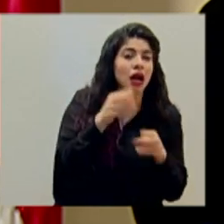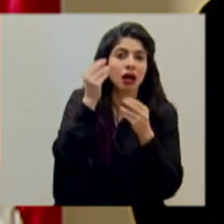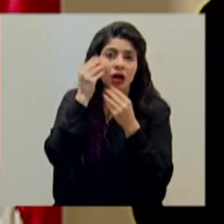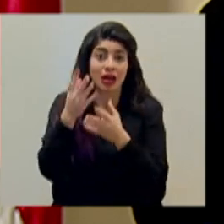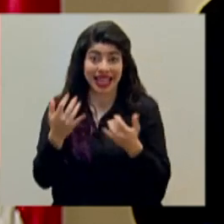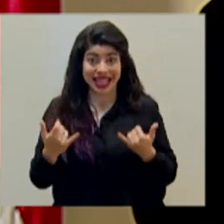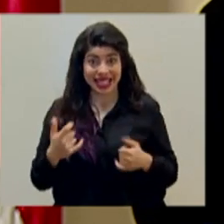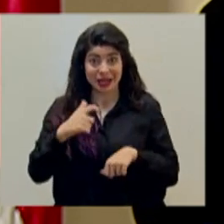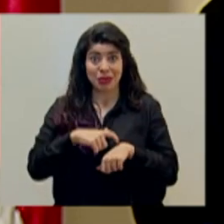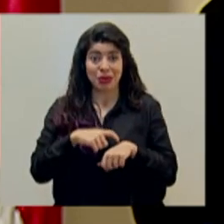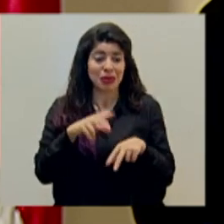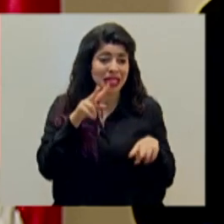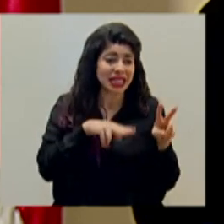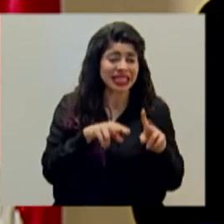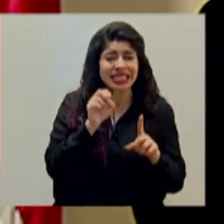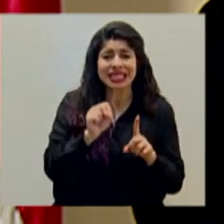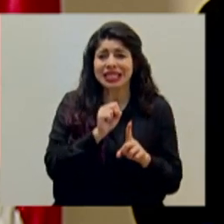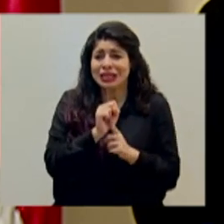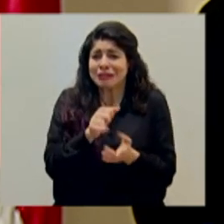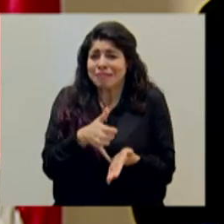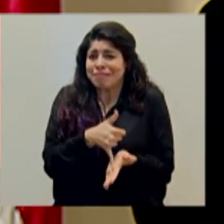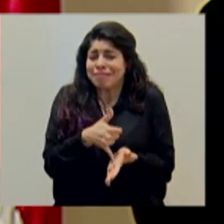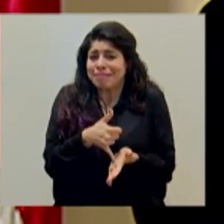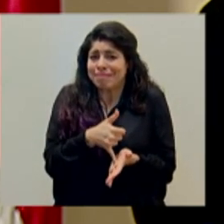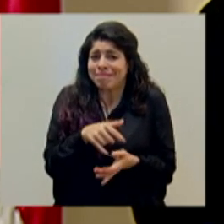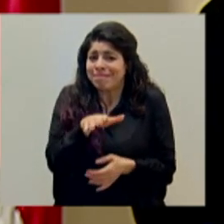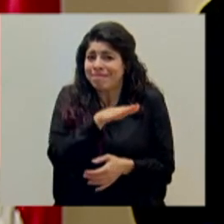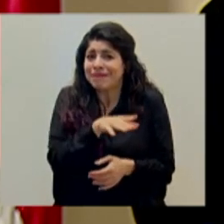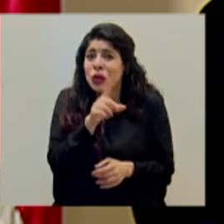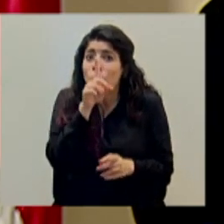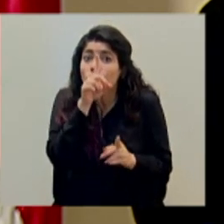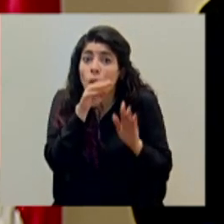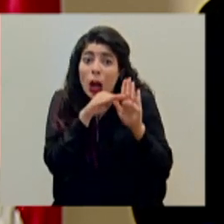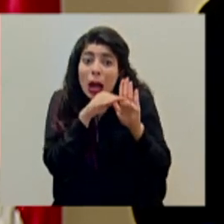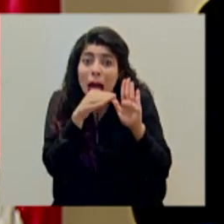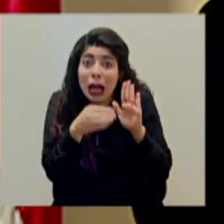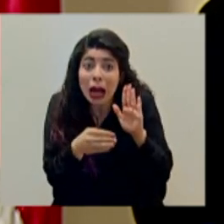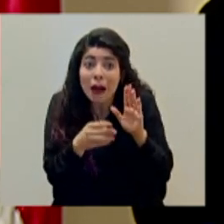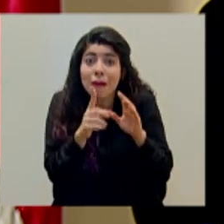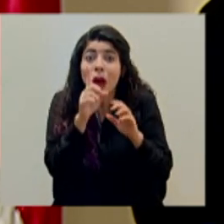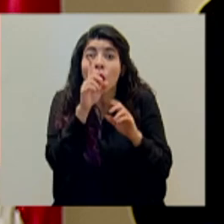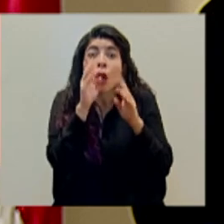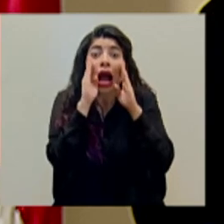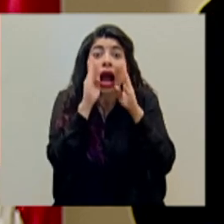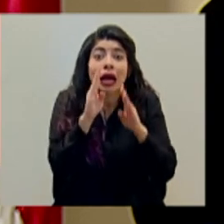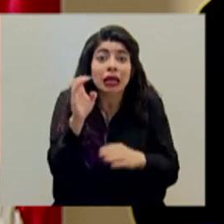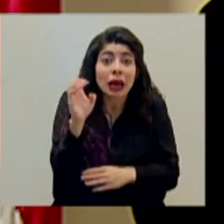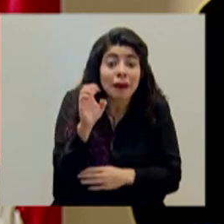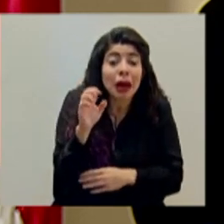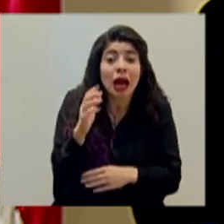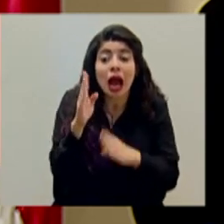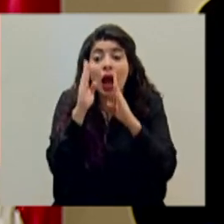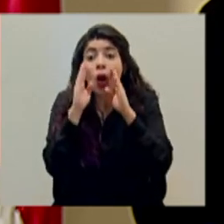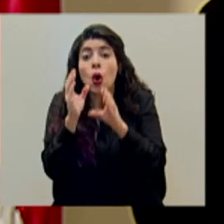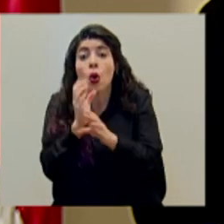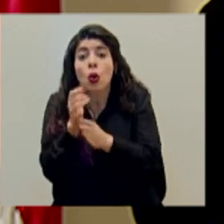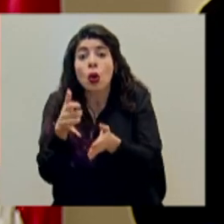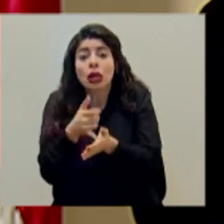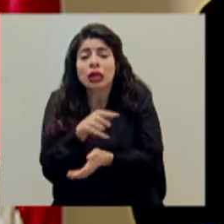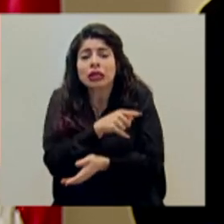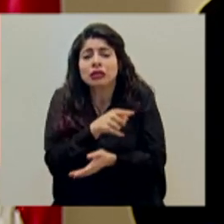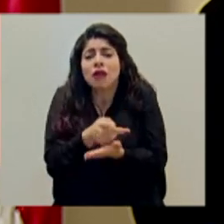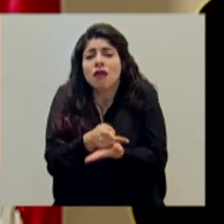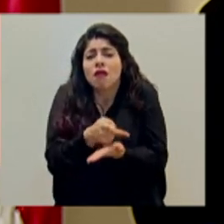momento estamos en una situación muy crítica, muy apremiante, en donde cada cama, en donde cada atención en emergencias o en la UCI vale muchísimo.